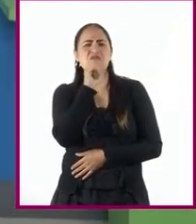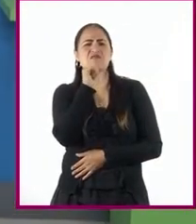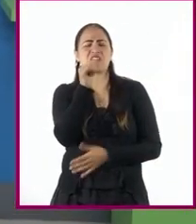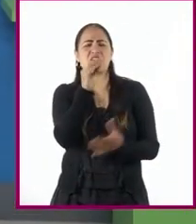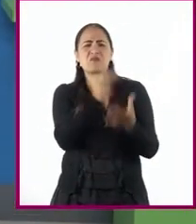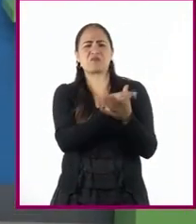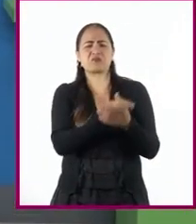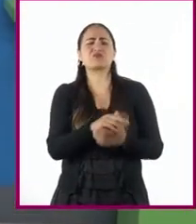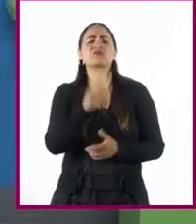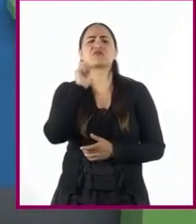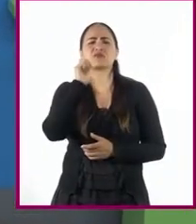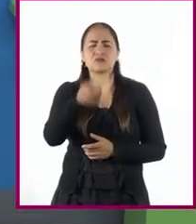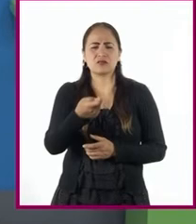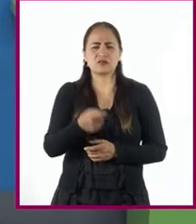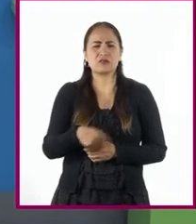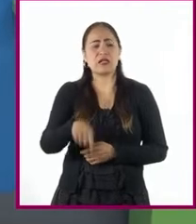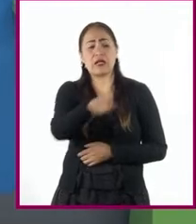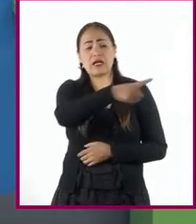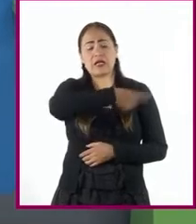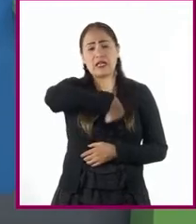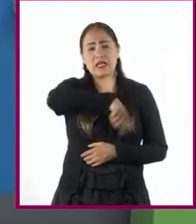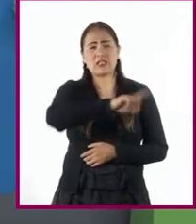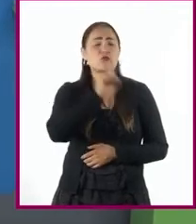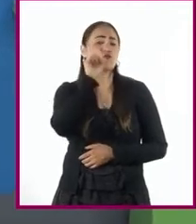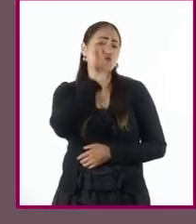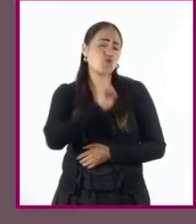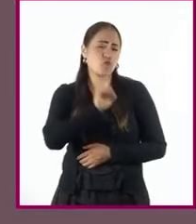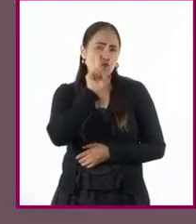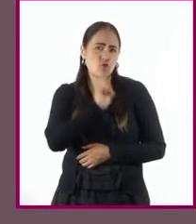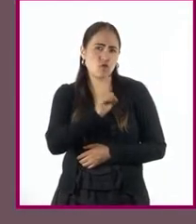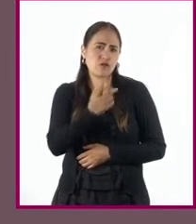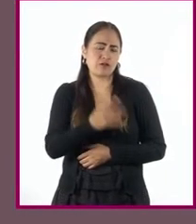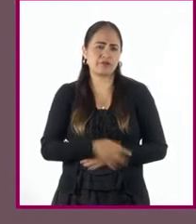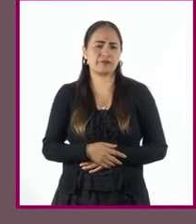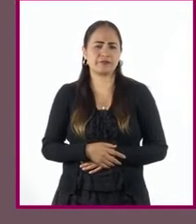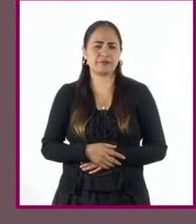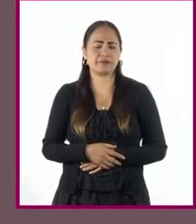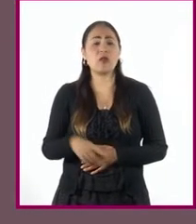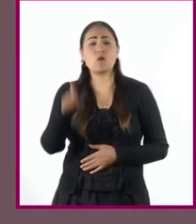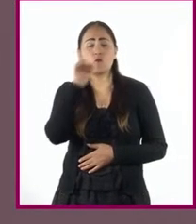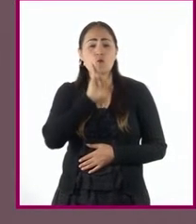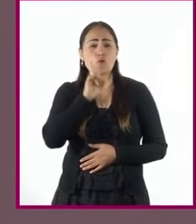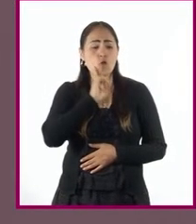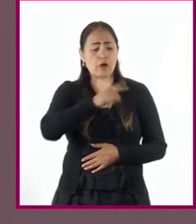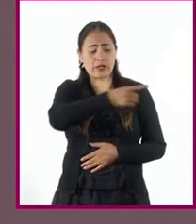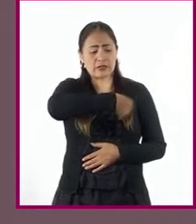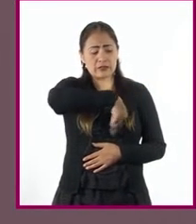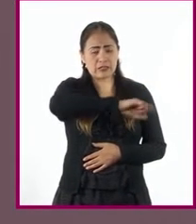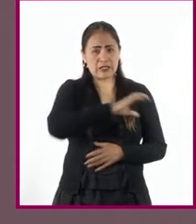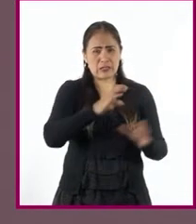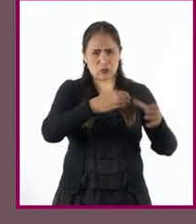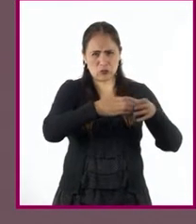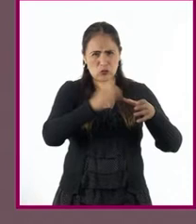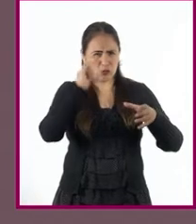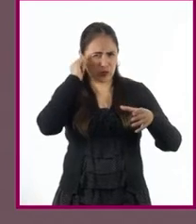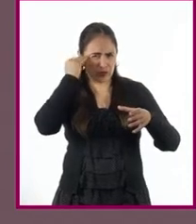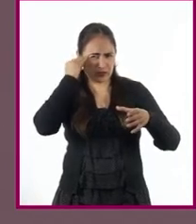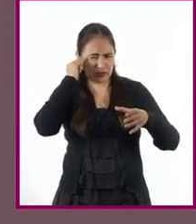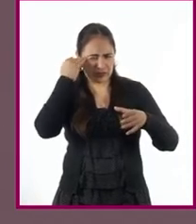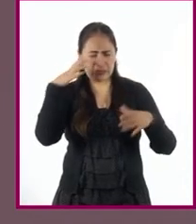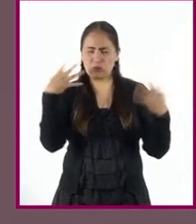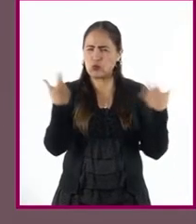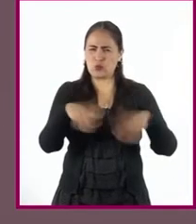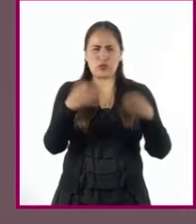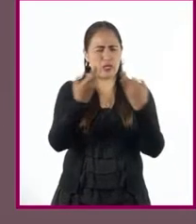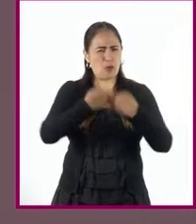Me refiero particularmente al caso de las mujeres. Las mujeres indígenas jugaron un papel fundamental durante